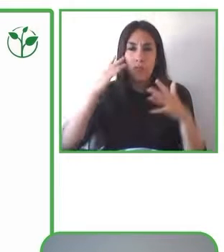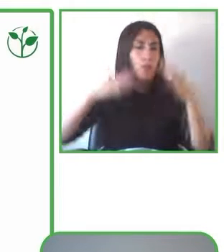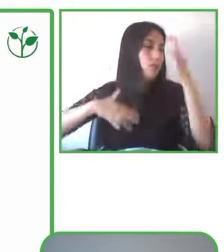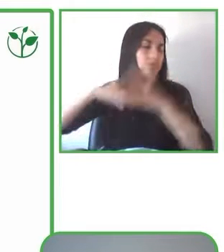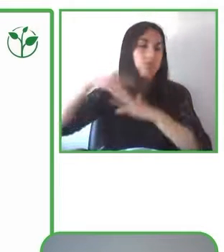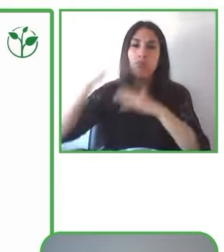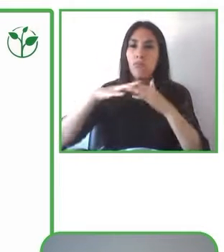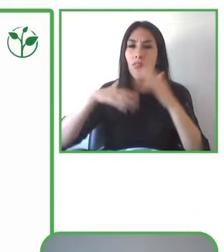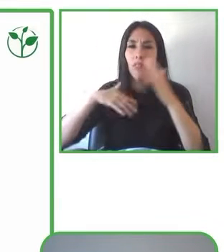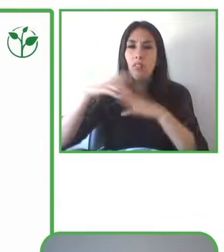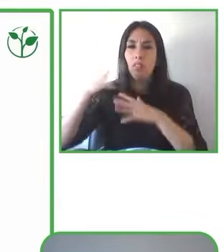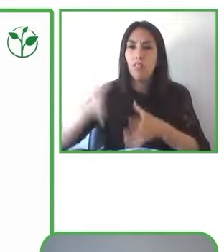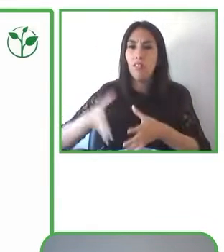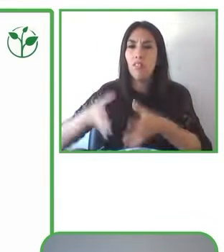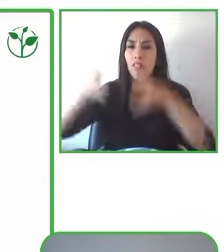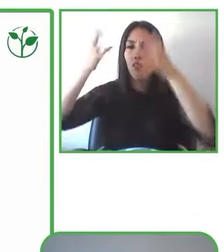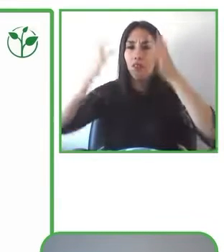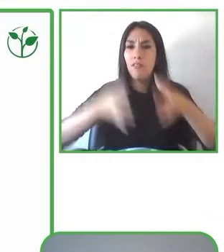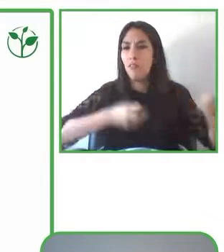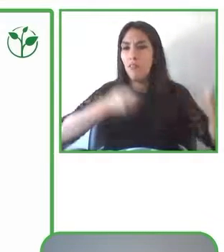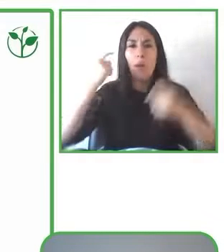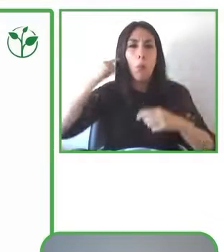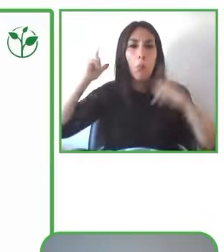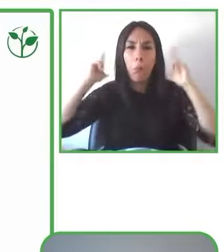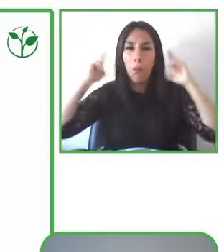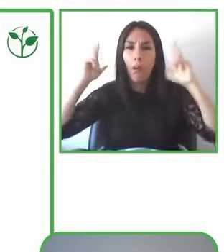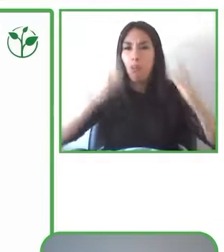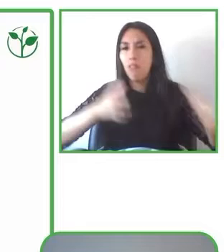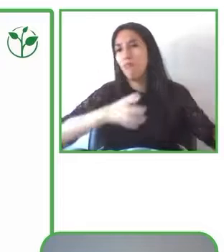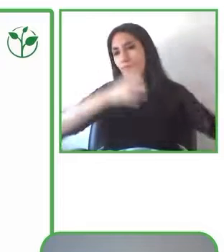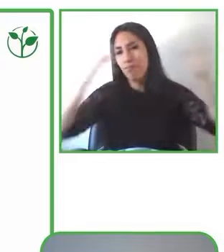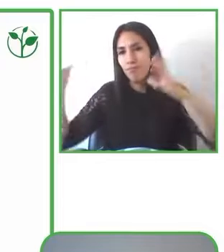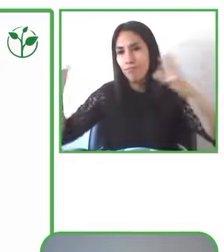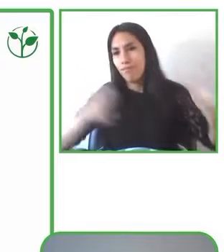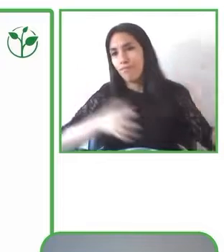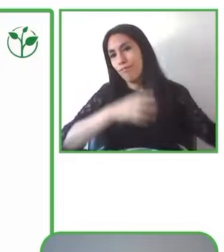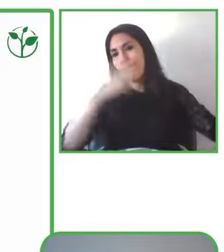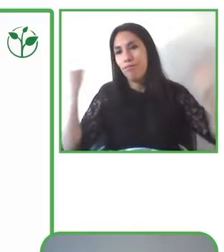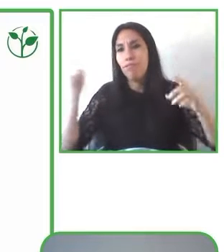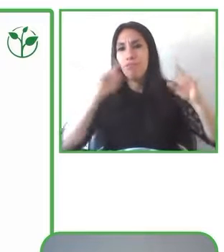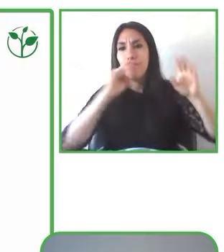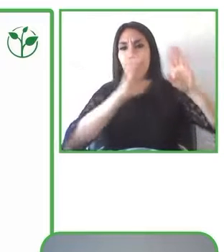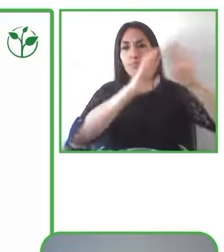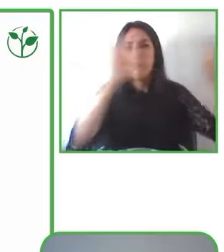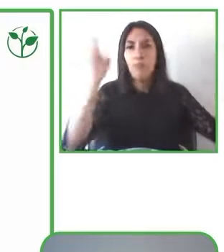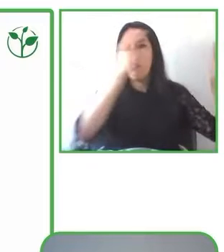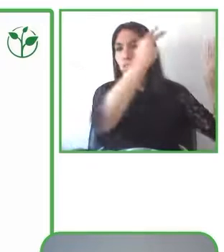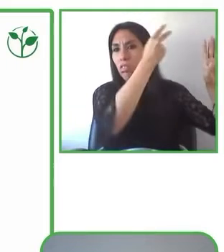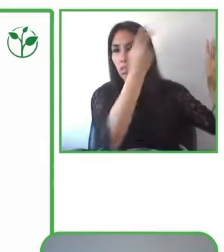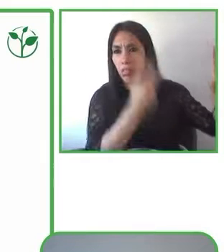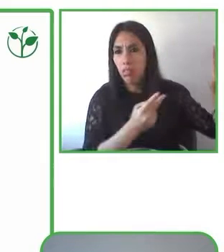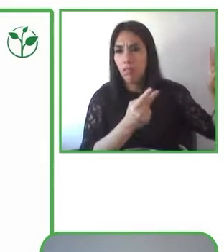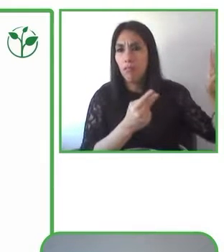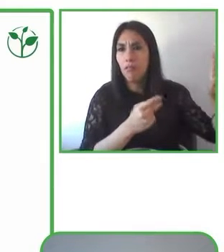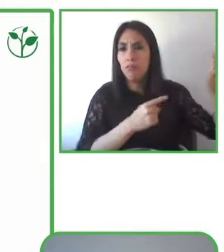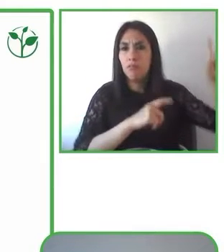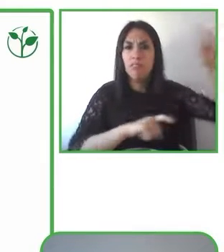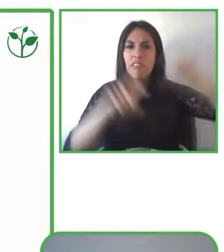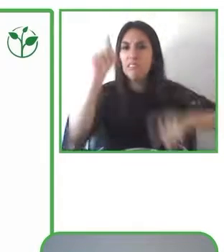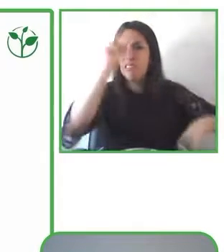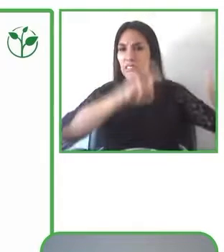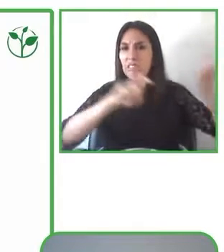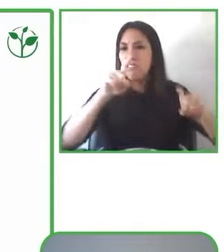hay grafiti, hay estacionamientos donde camiones quedan ahí. Por lo tanto, desorienta.